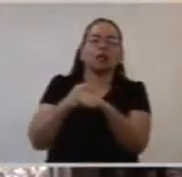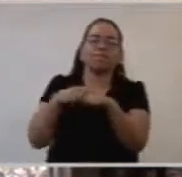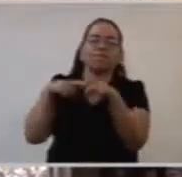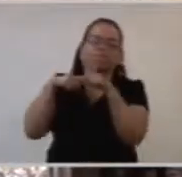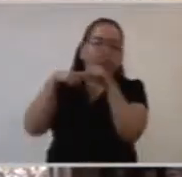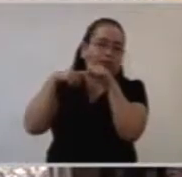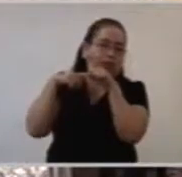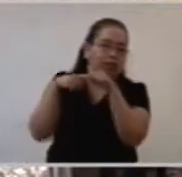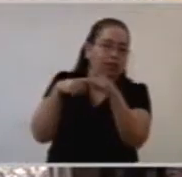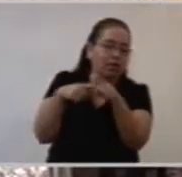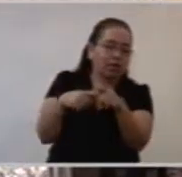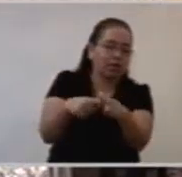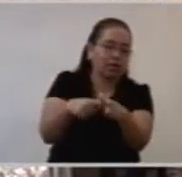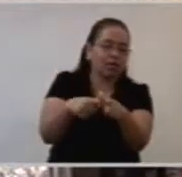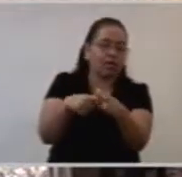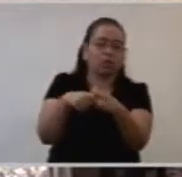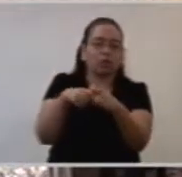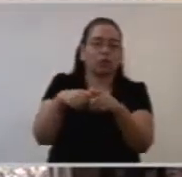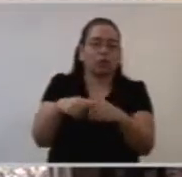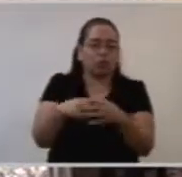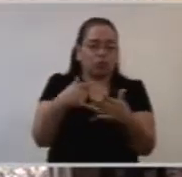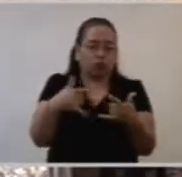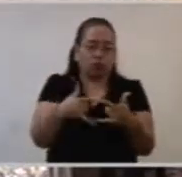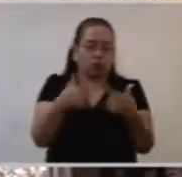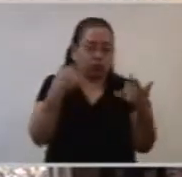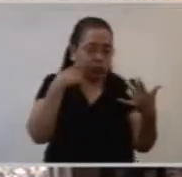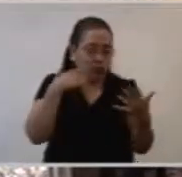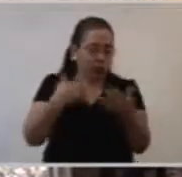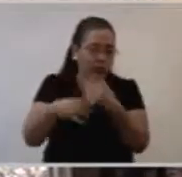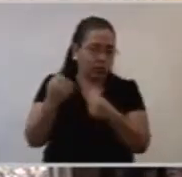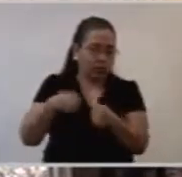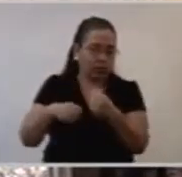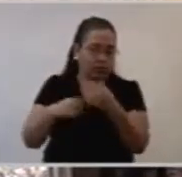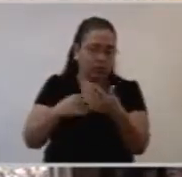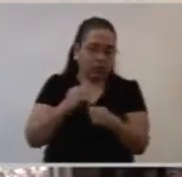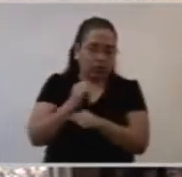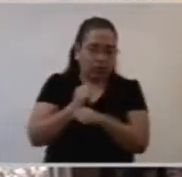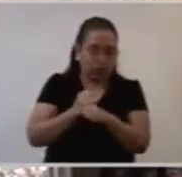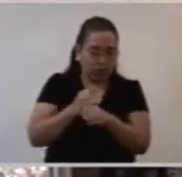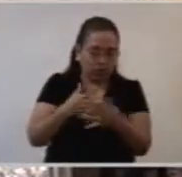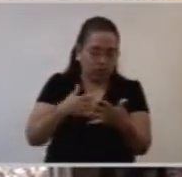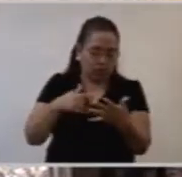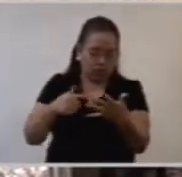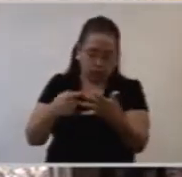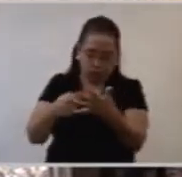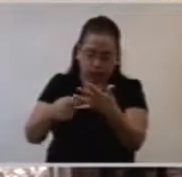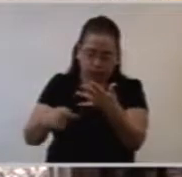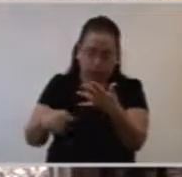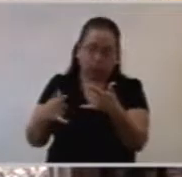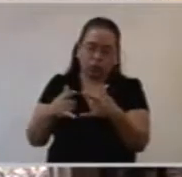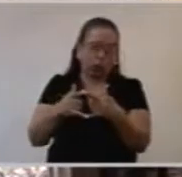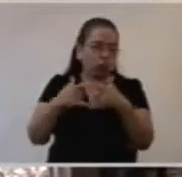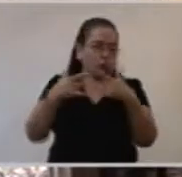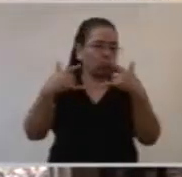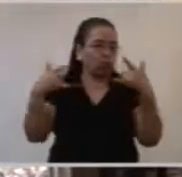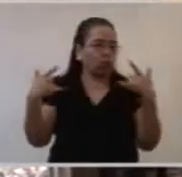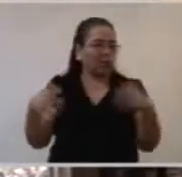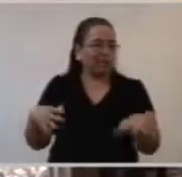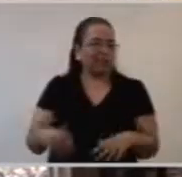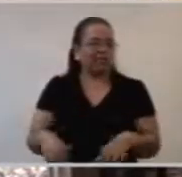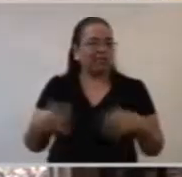Revisando esa historia, ustedes saben que ha sido una historia muy